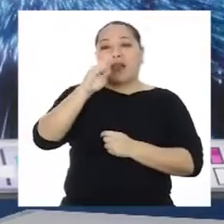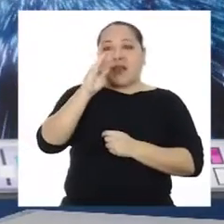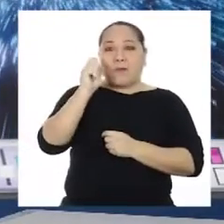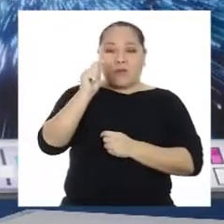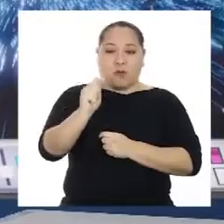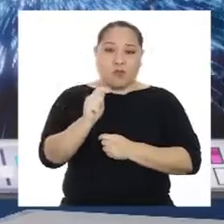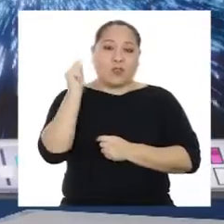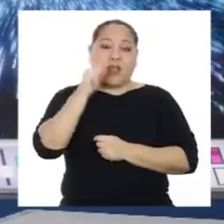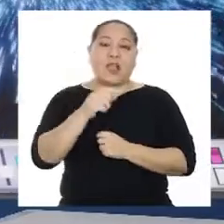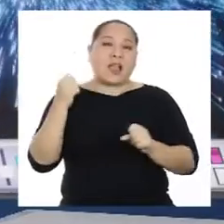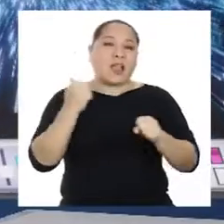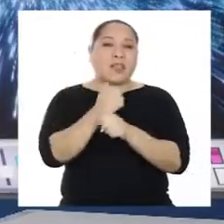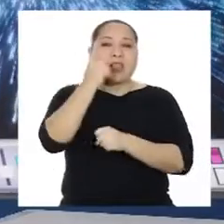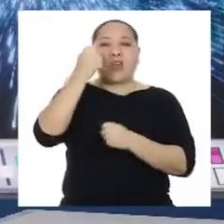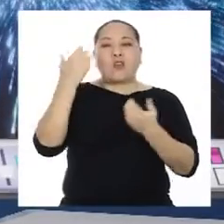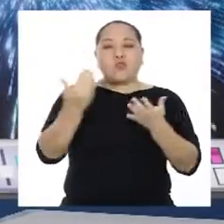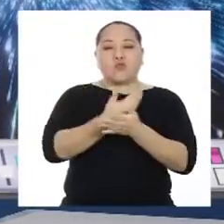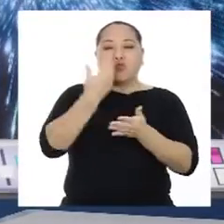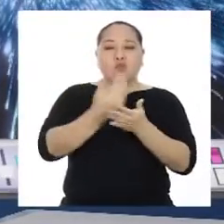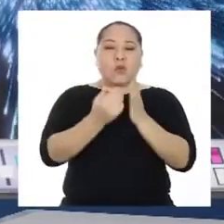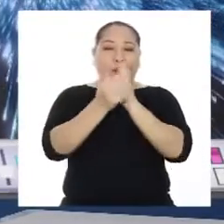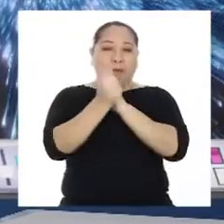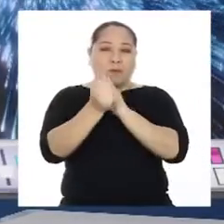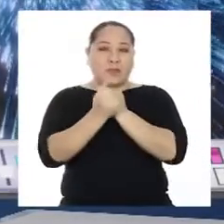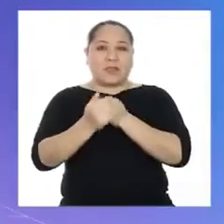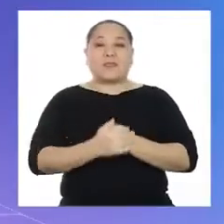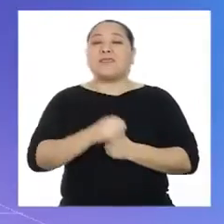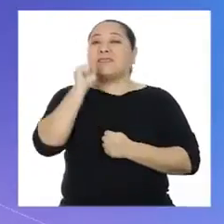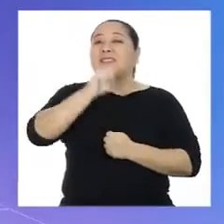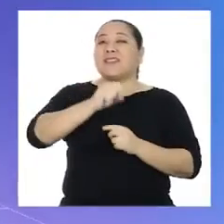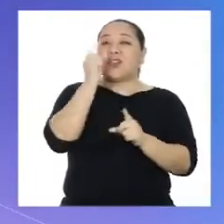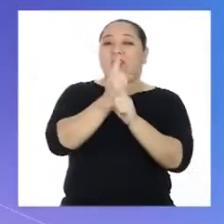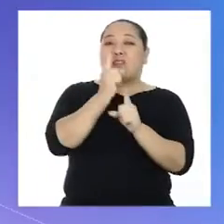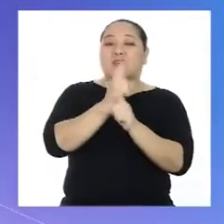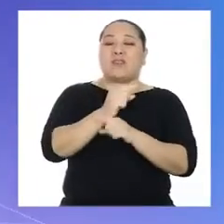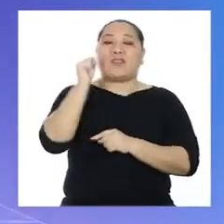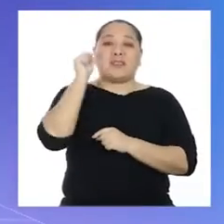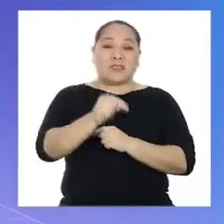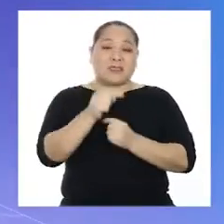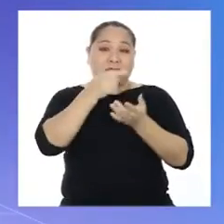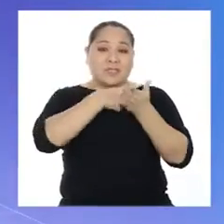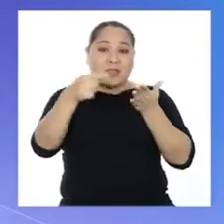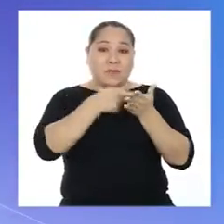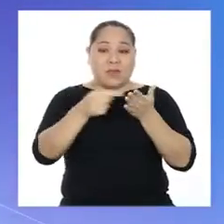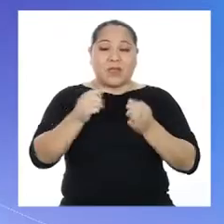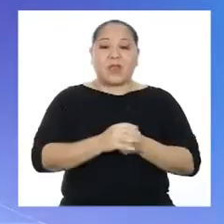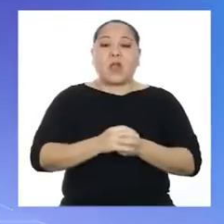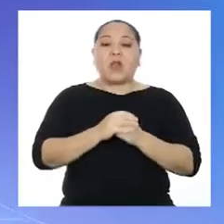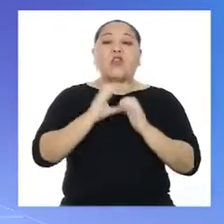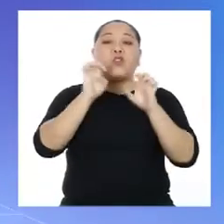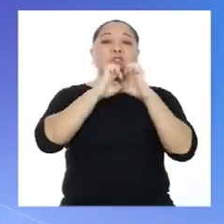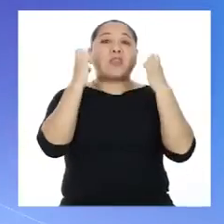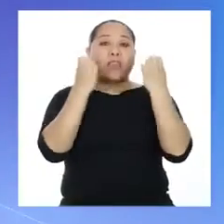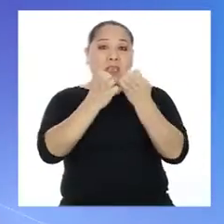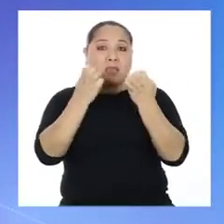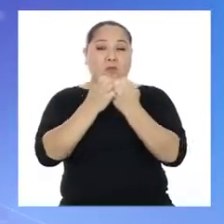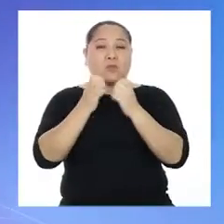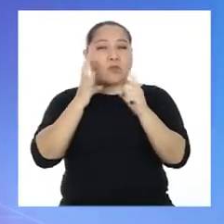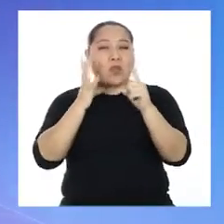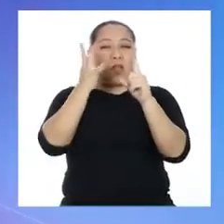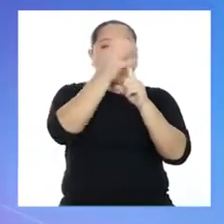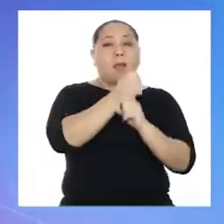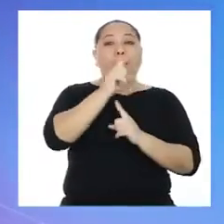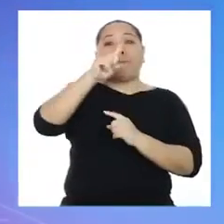Macabot a ganar una nueva habilidad. Así es. Si esta semana los equipos